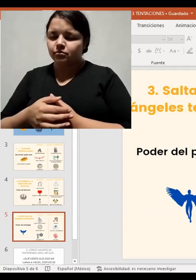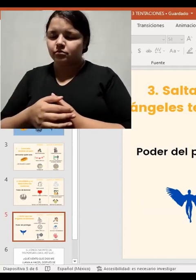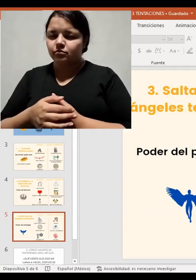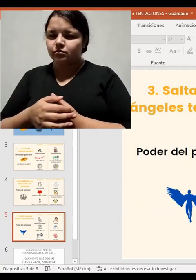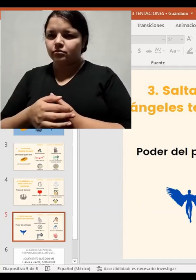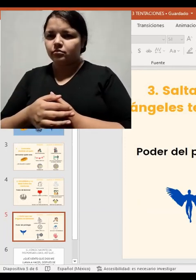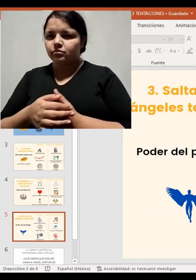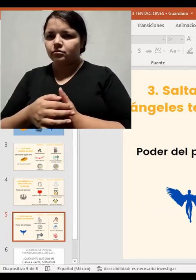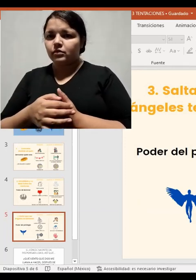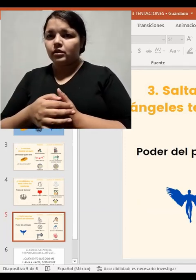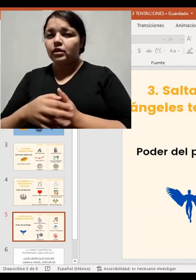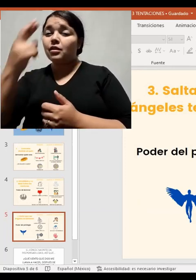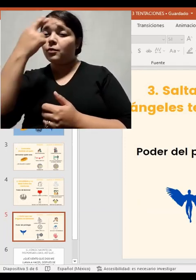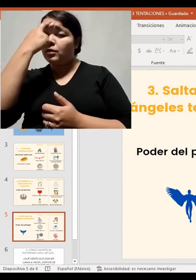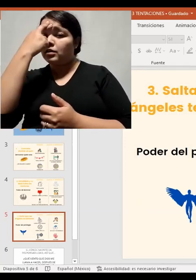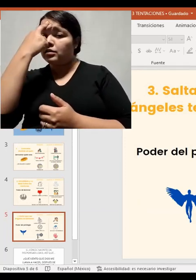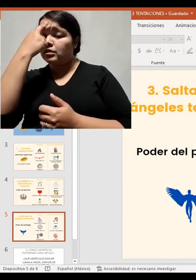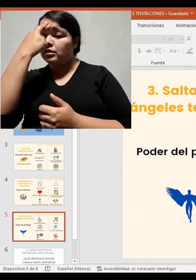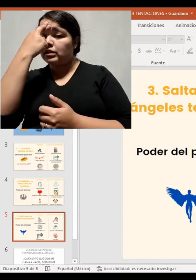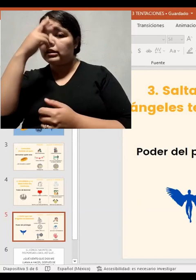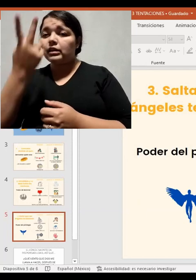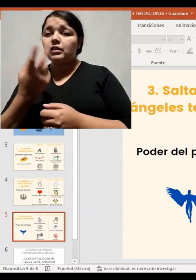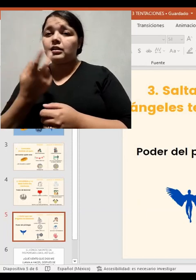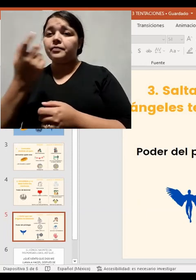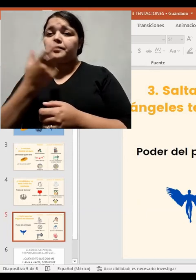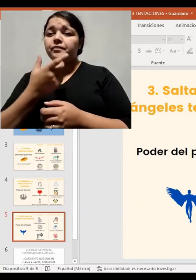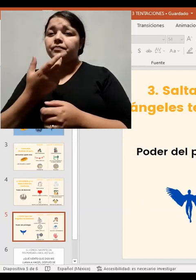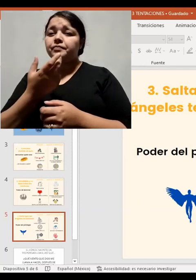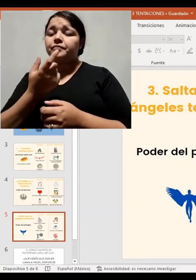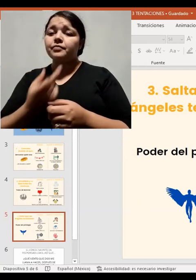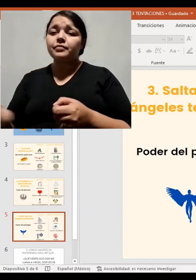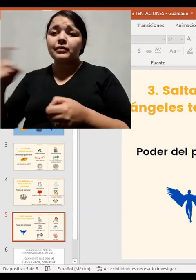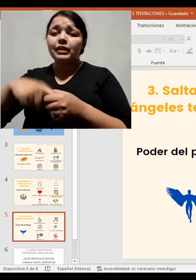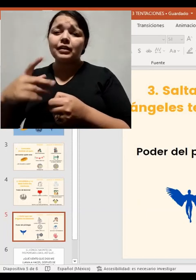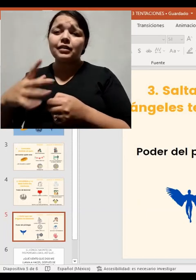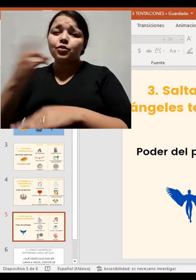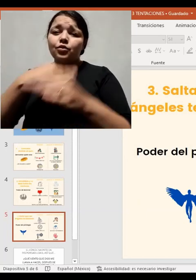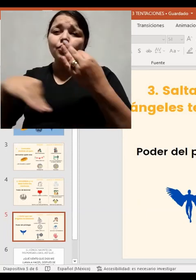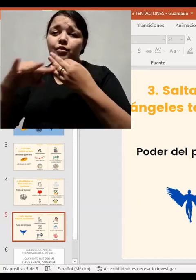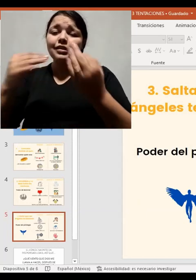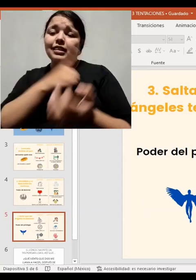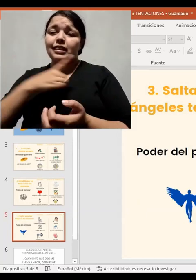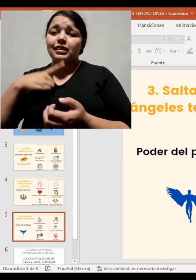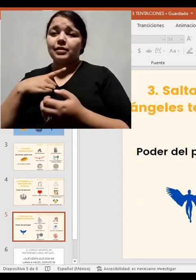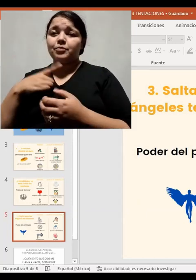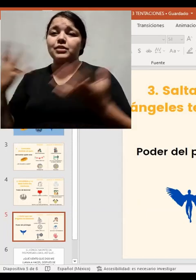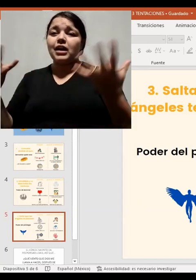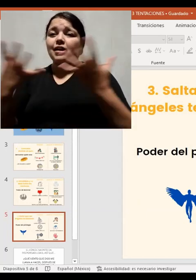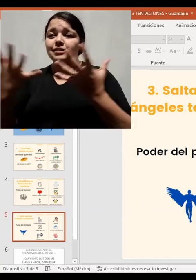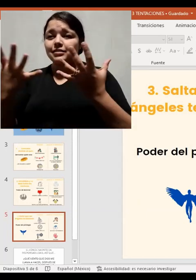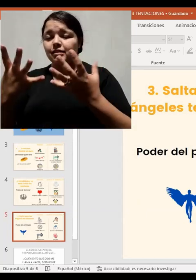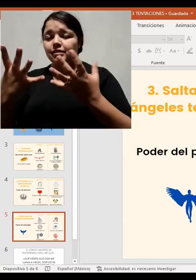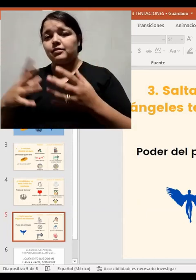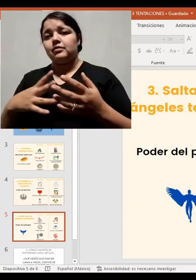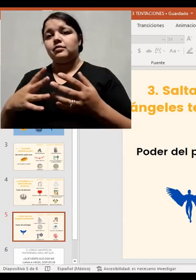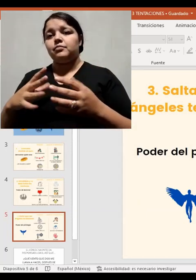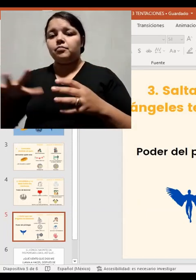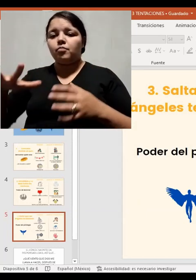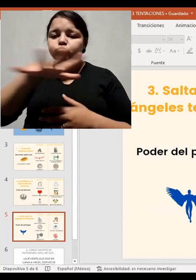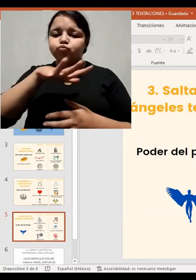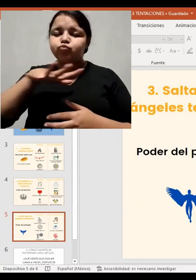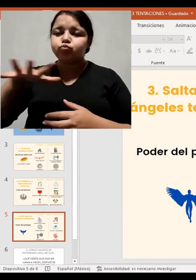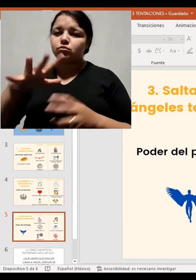es que no solamente estemos todos, sino que todos hagamos y seamos parte de una comunidad.